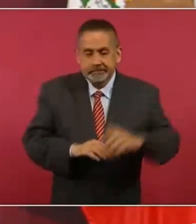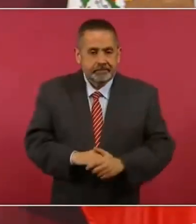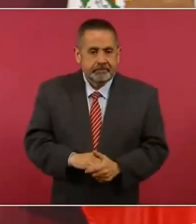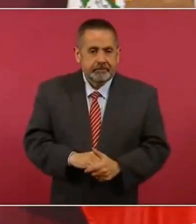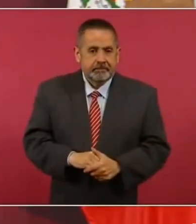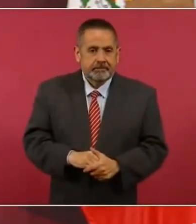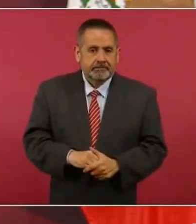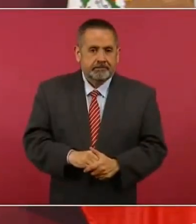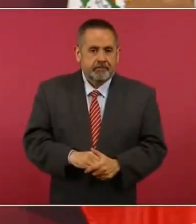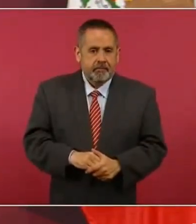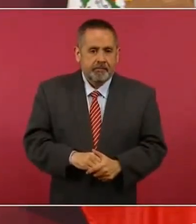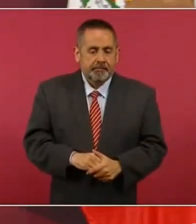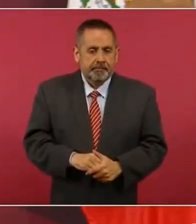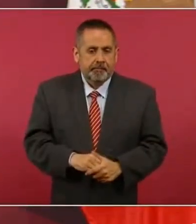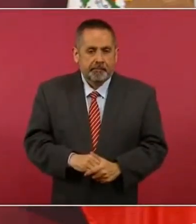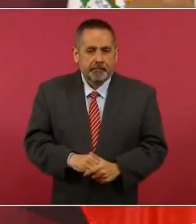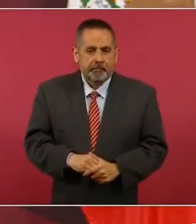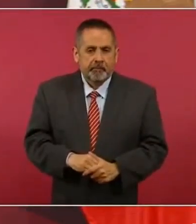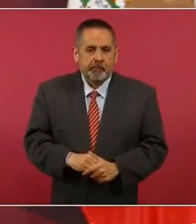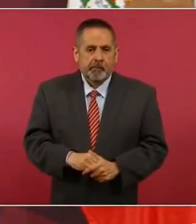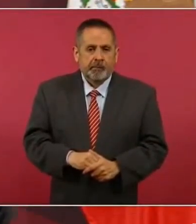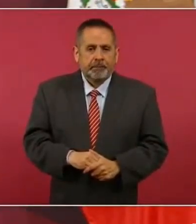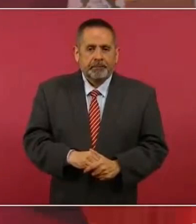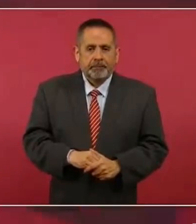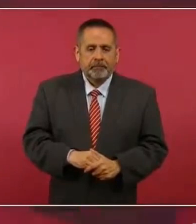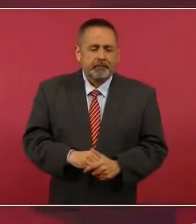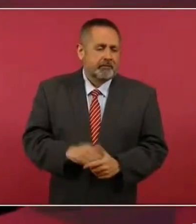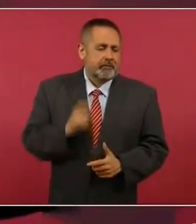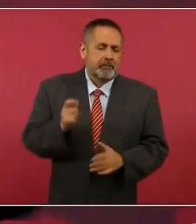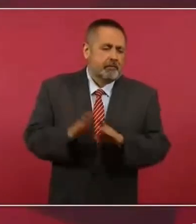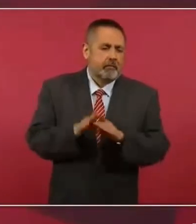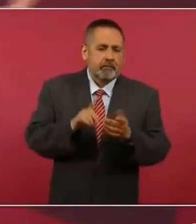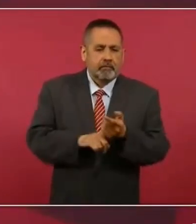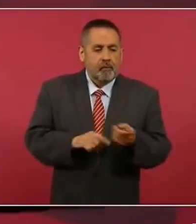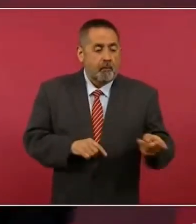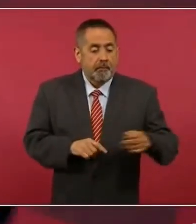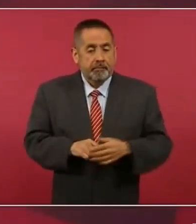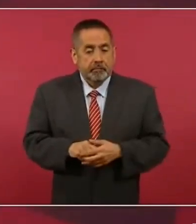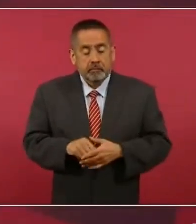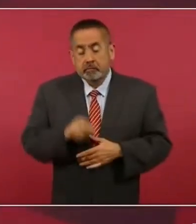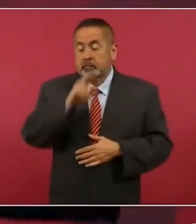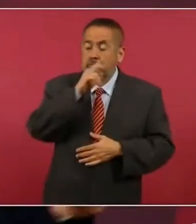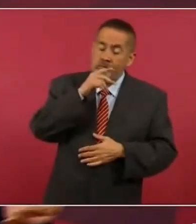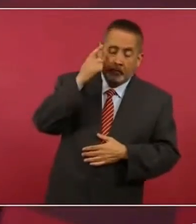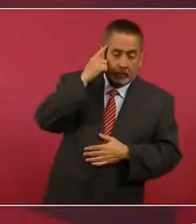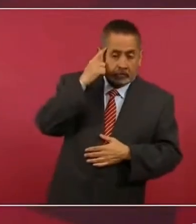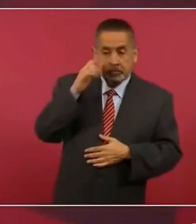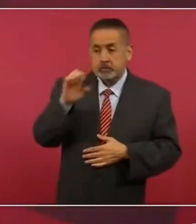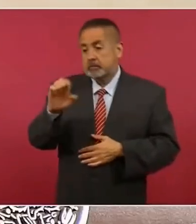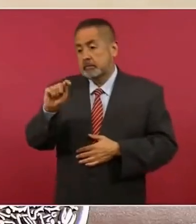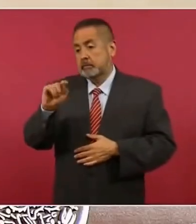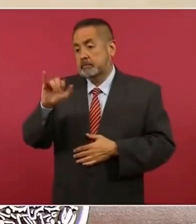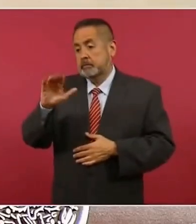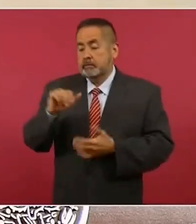eso de que les preocupa mucho la ética.